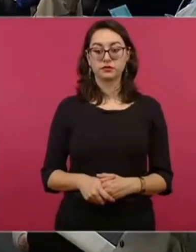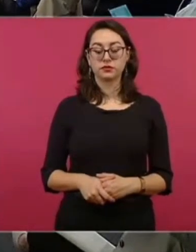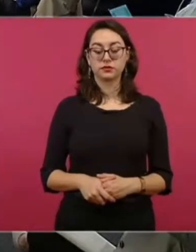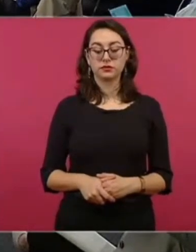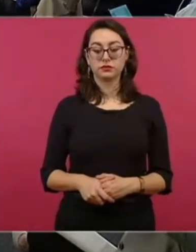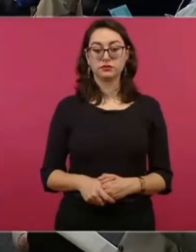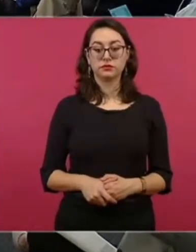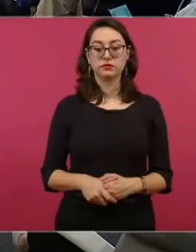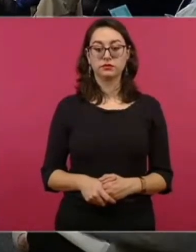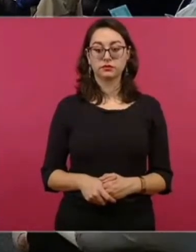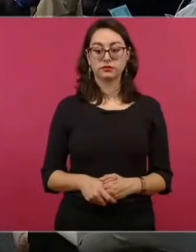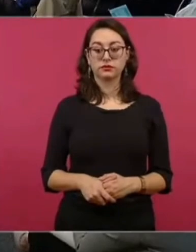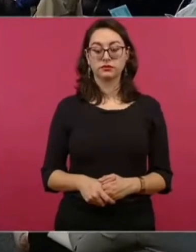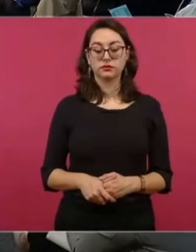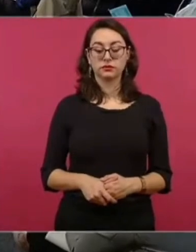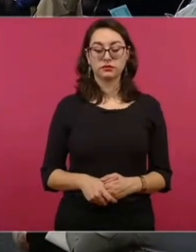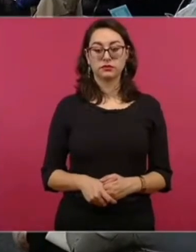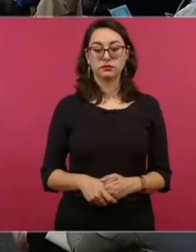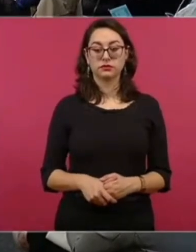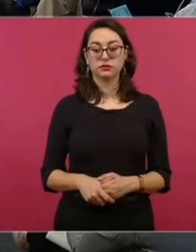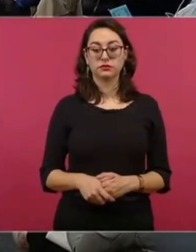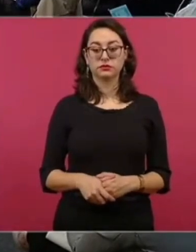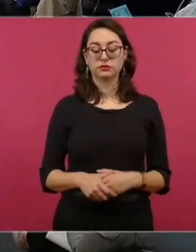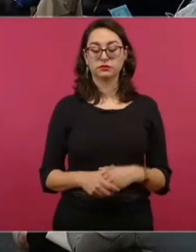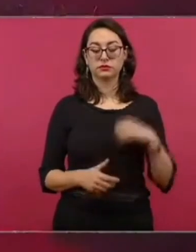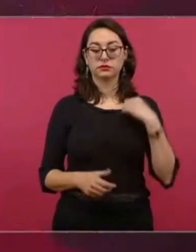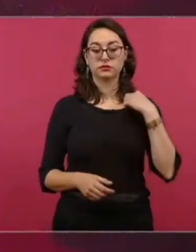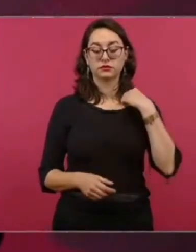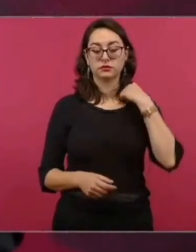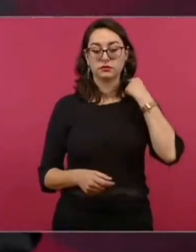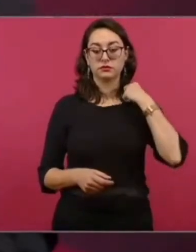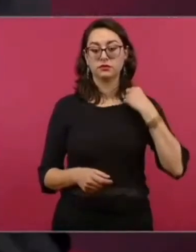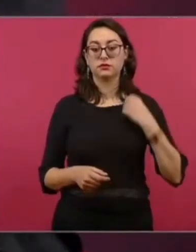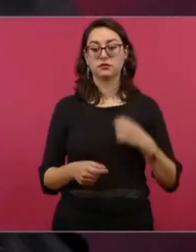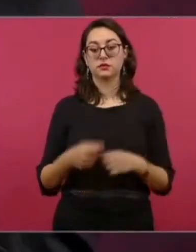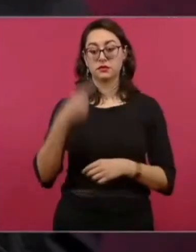Y muy retrógradas.